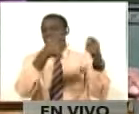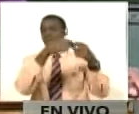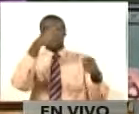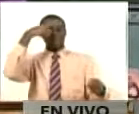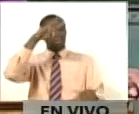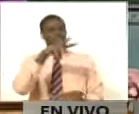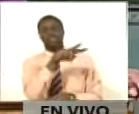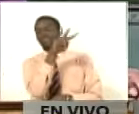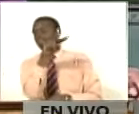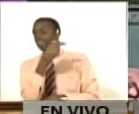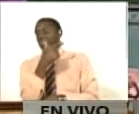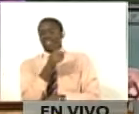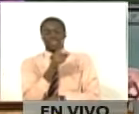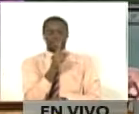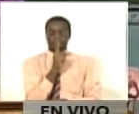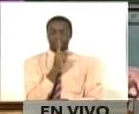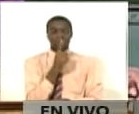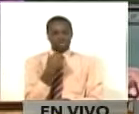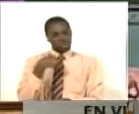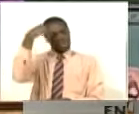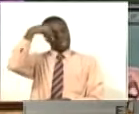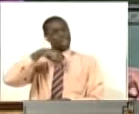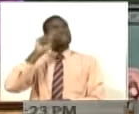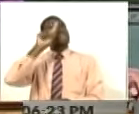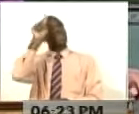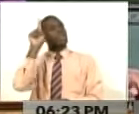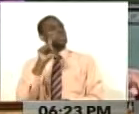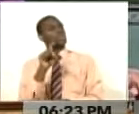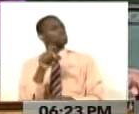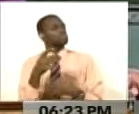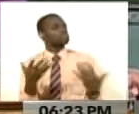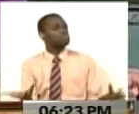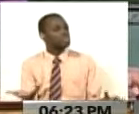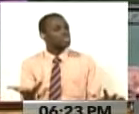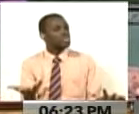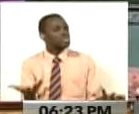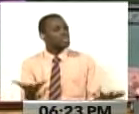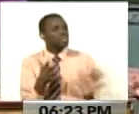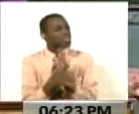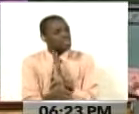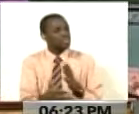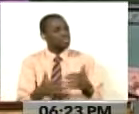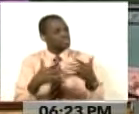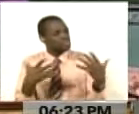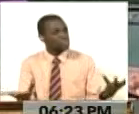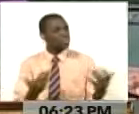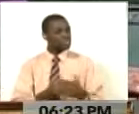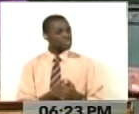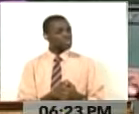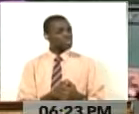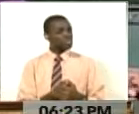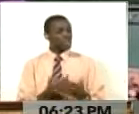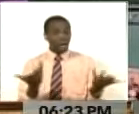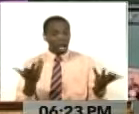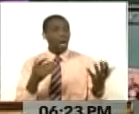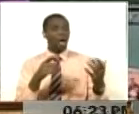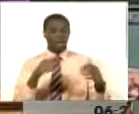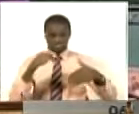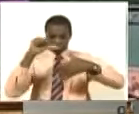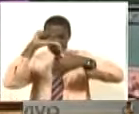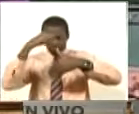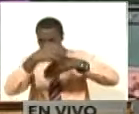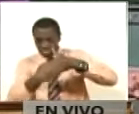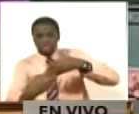pueblo que no nos queda más sin preguntarnos y es que acaso los gobiernos de esta región